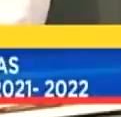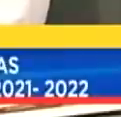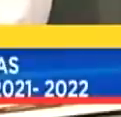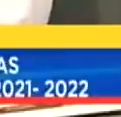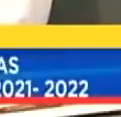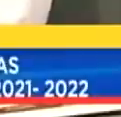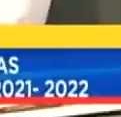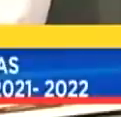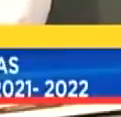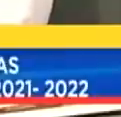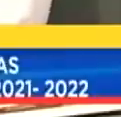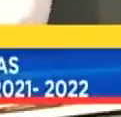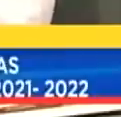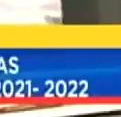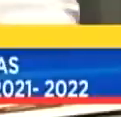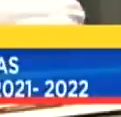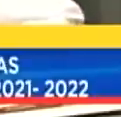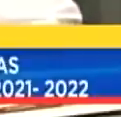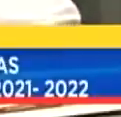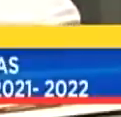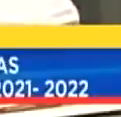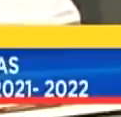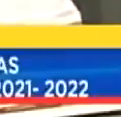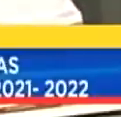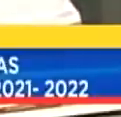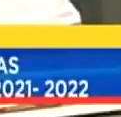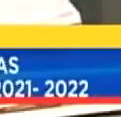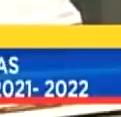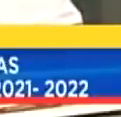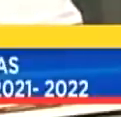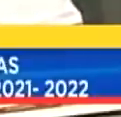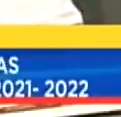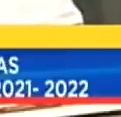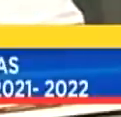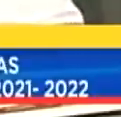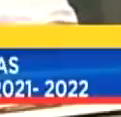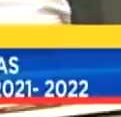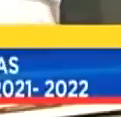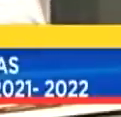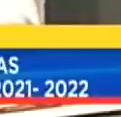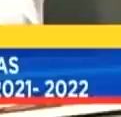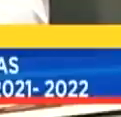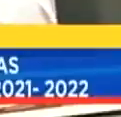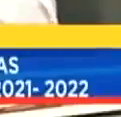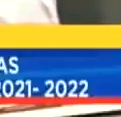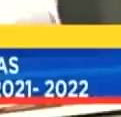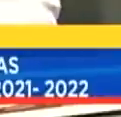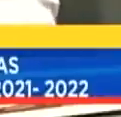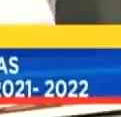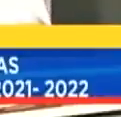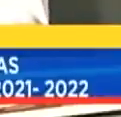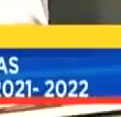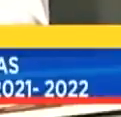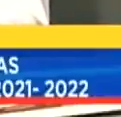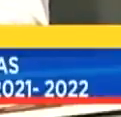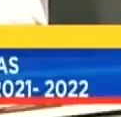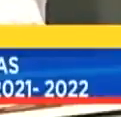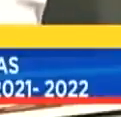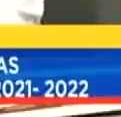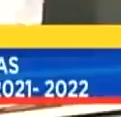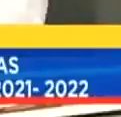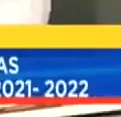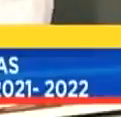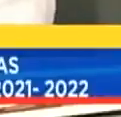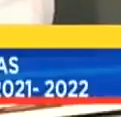Al País Y Hoy Podemos Mostrar Datos Importantes De Esta Inclusión Pero Además De Eso